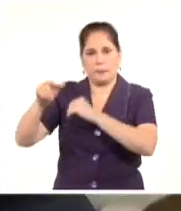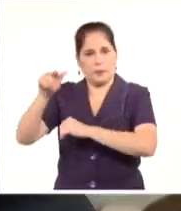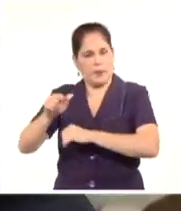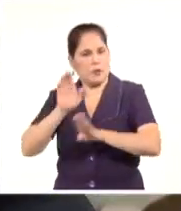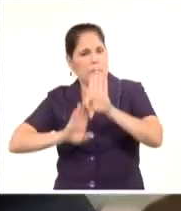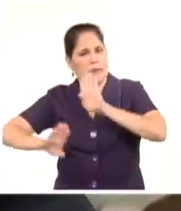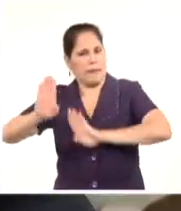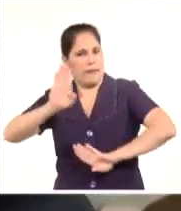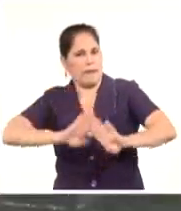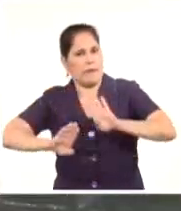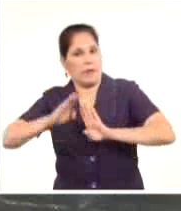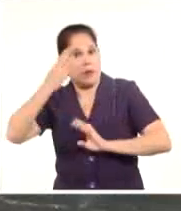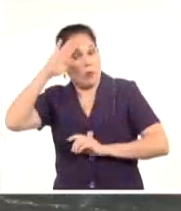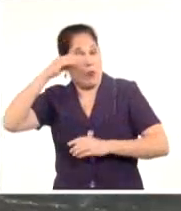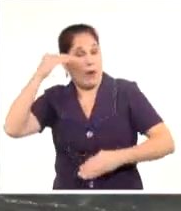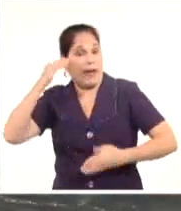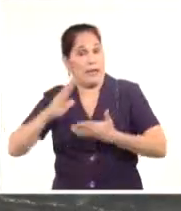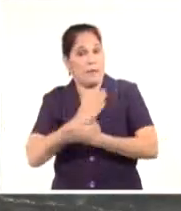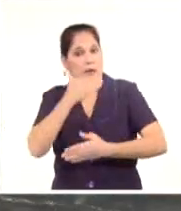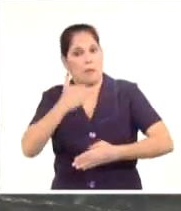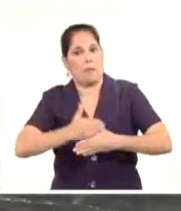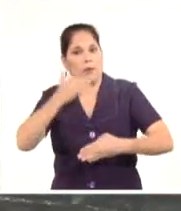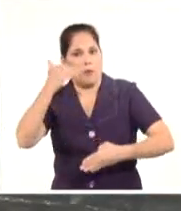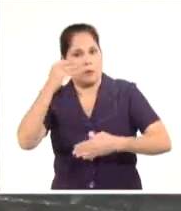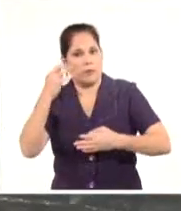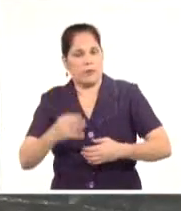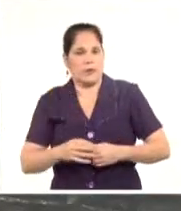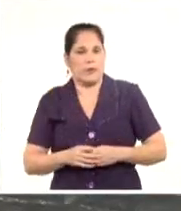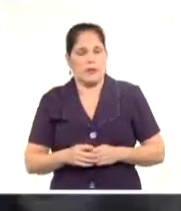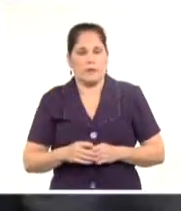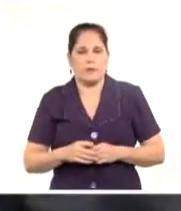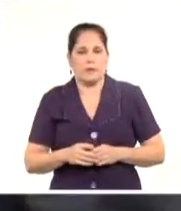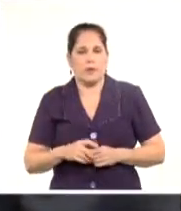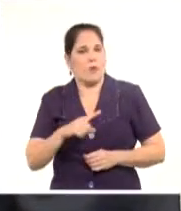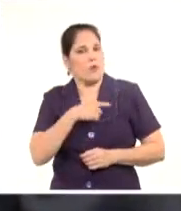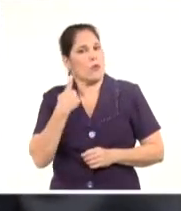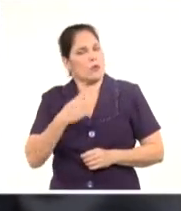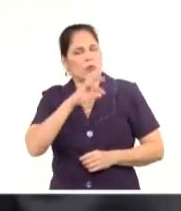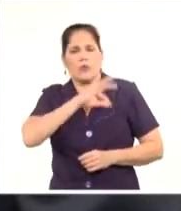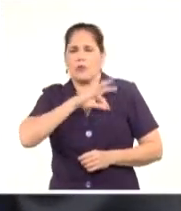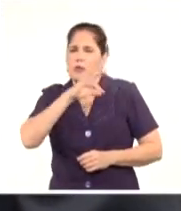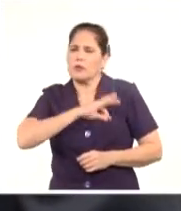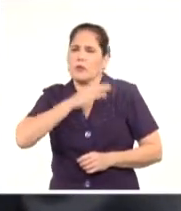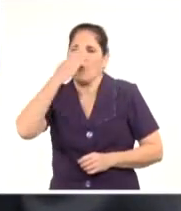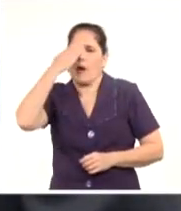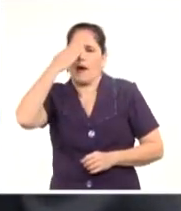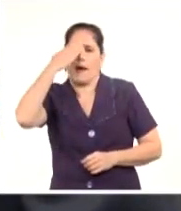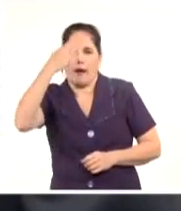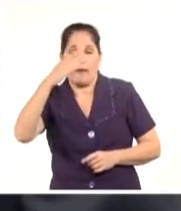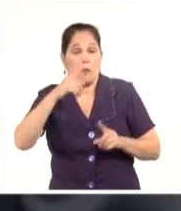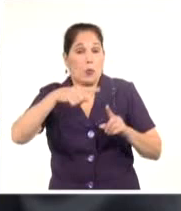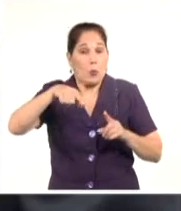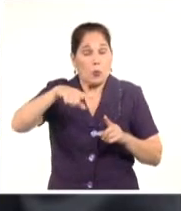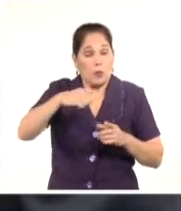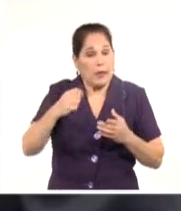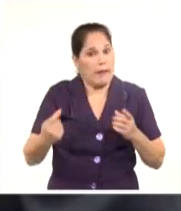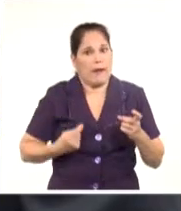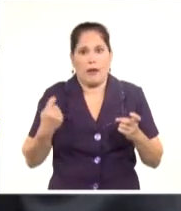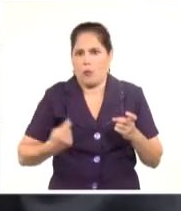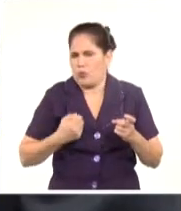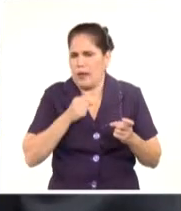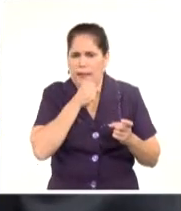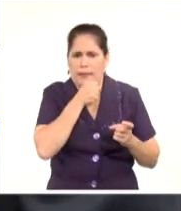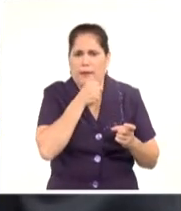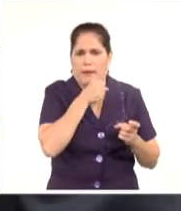defensa de la lucha de Cuba contra el bloqueo estadounidense. Siempre agradeceremos sus contundentes palabras de denuncia